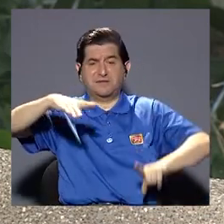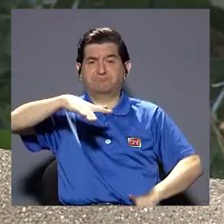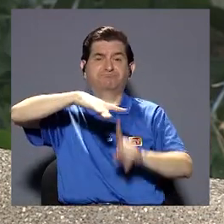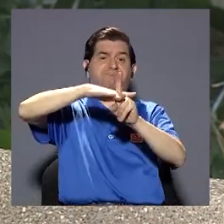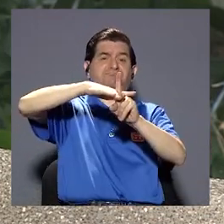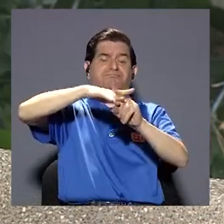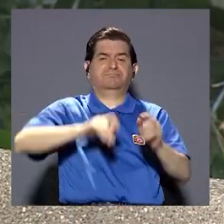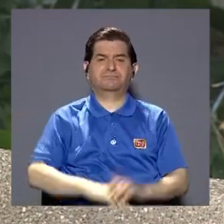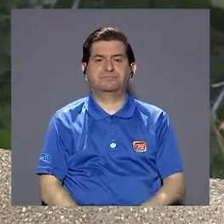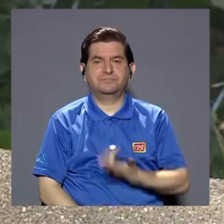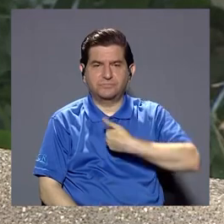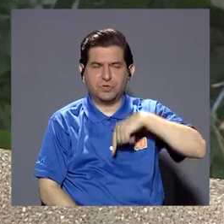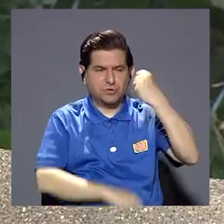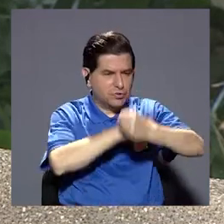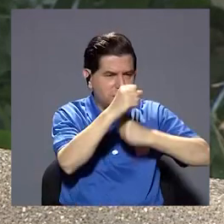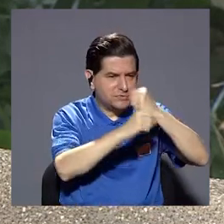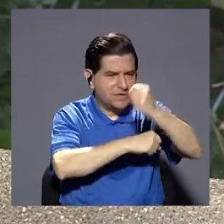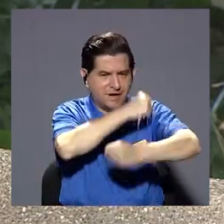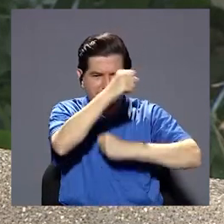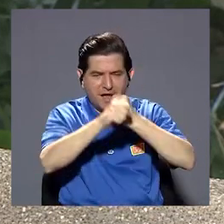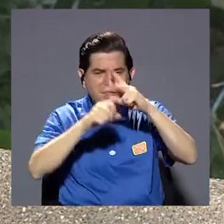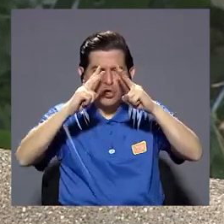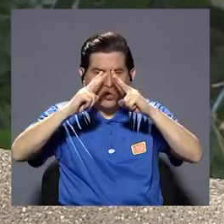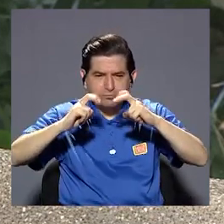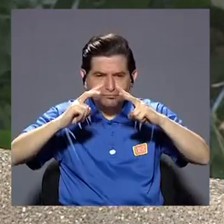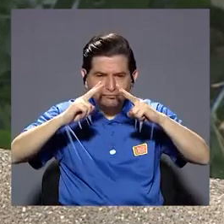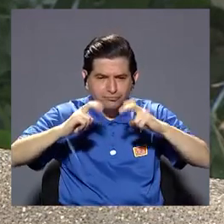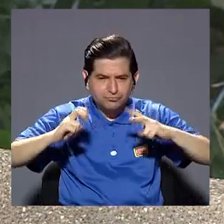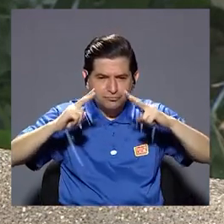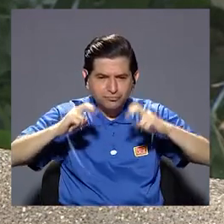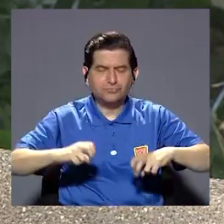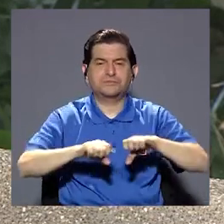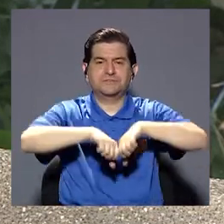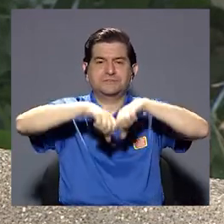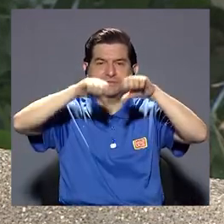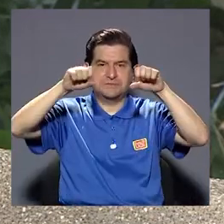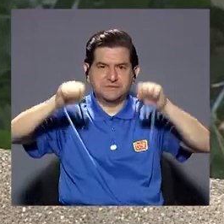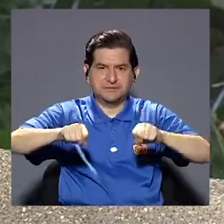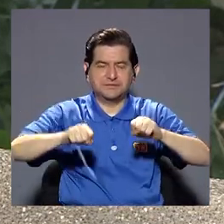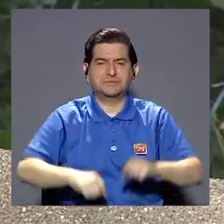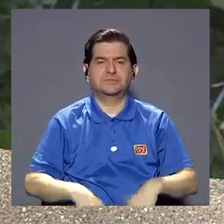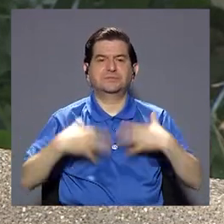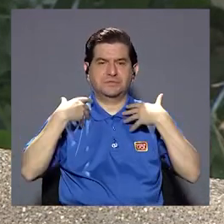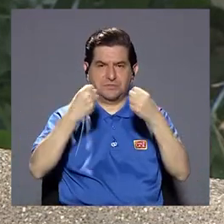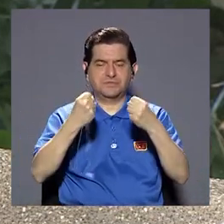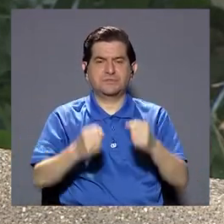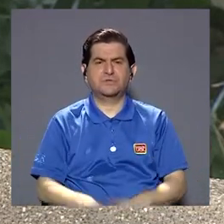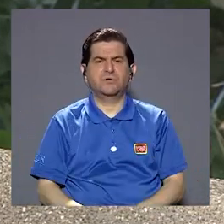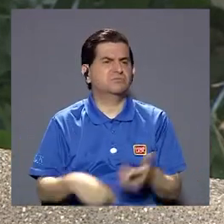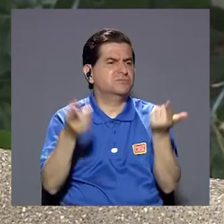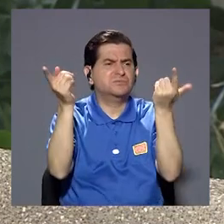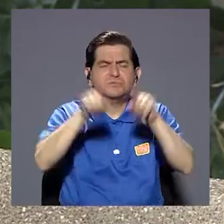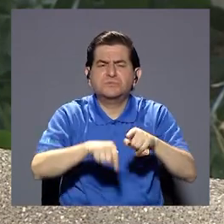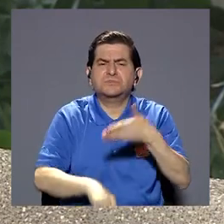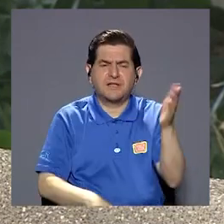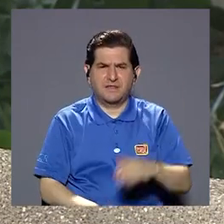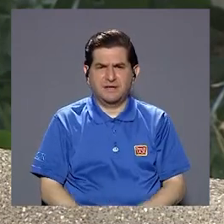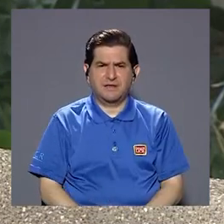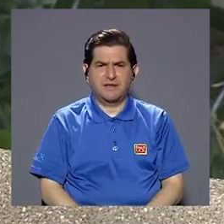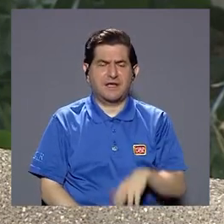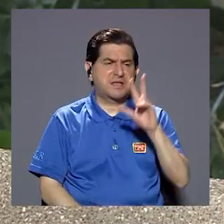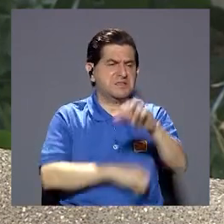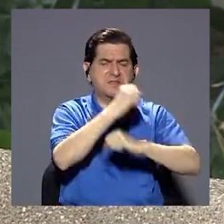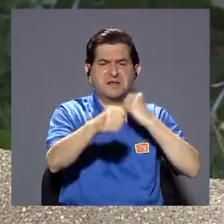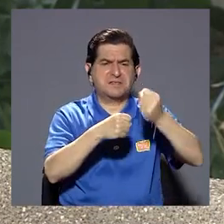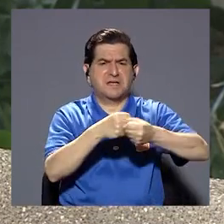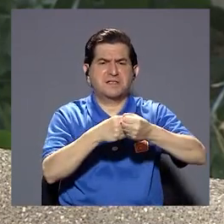estadísticas verdad entonces nosotros anualmente lo que hacemos es un análisis de situación en salud donde vemos qué fue lo que pasó el año